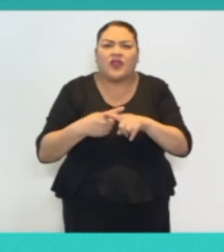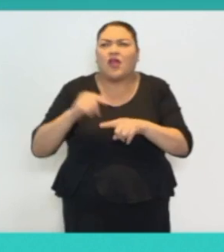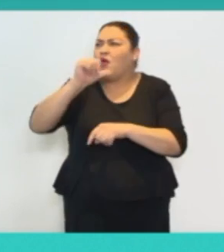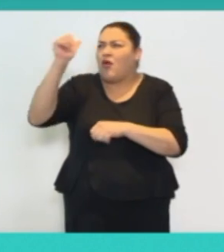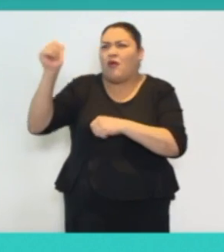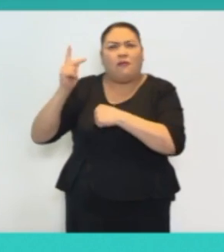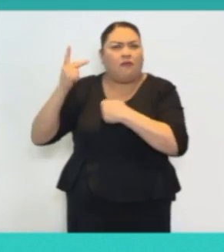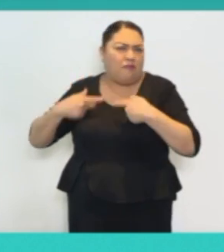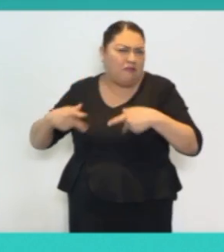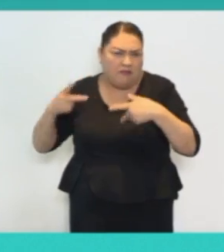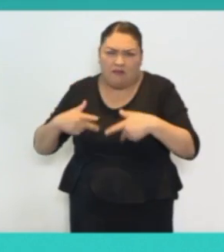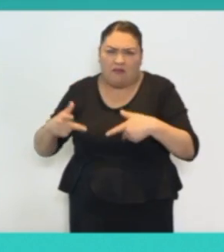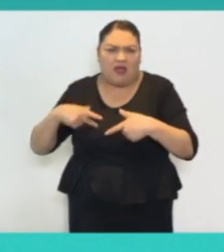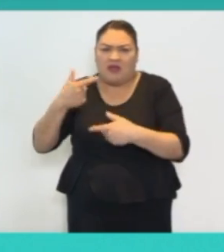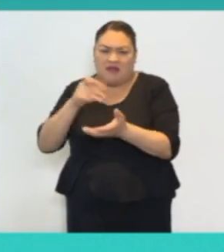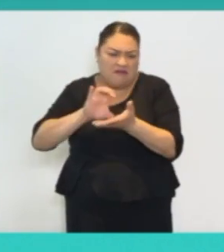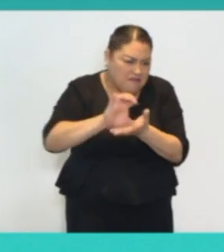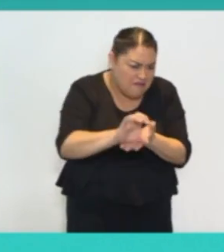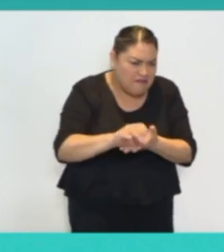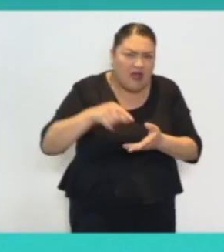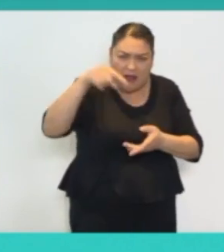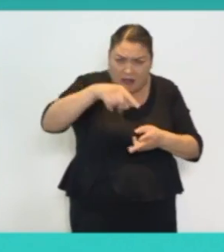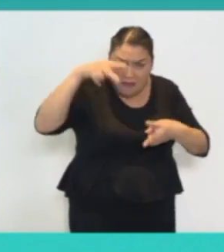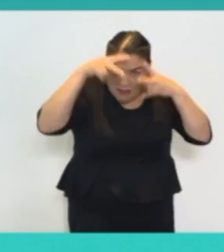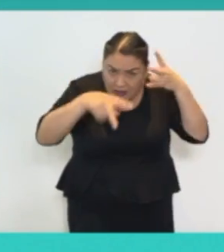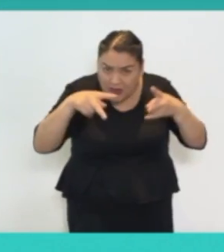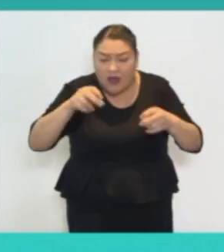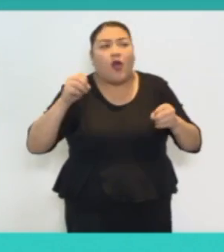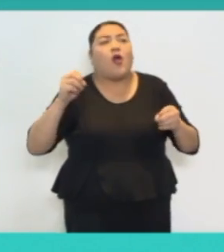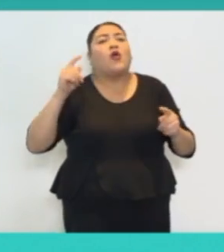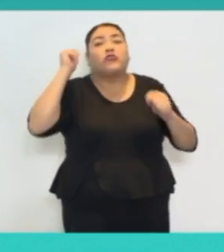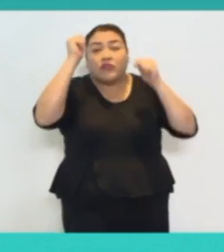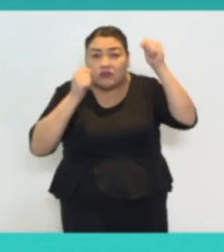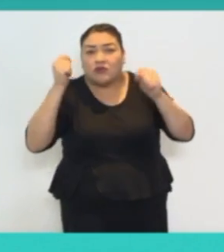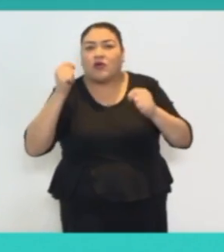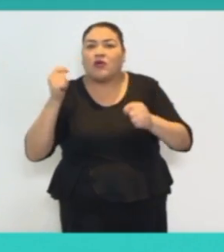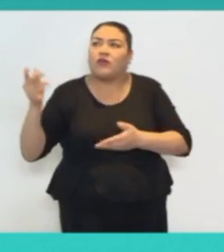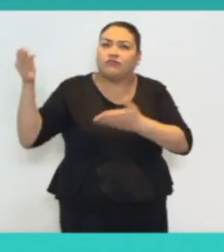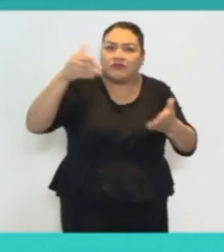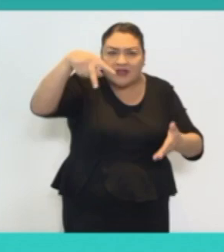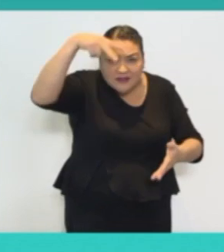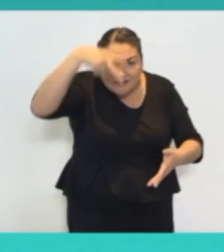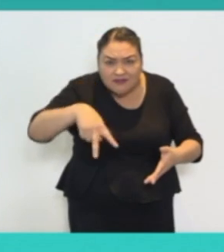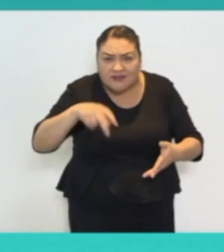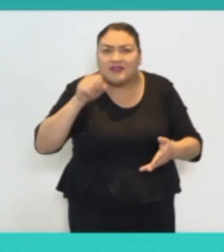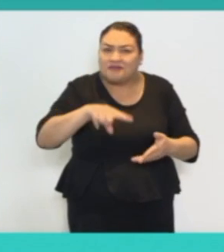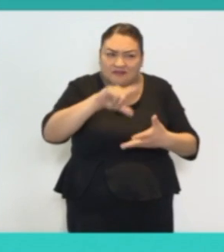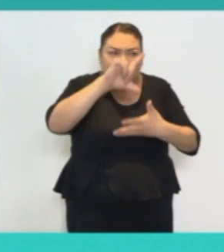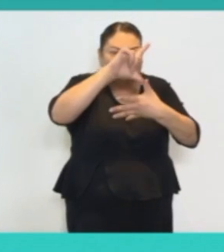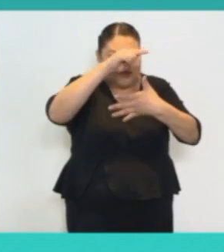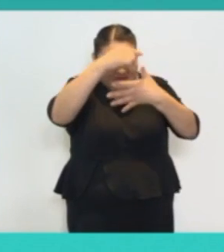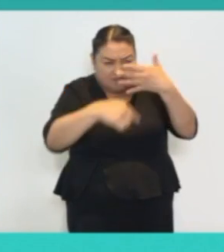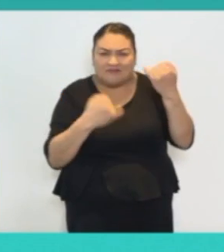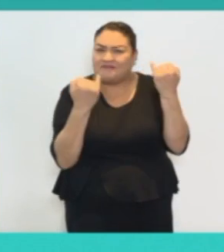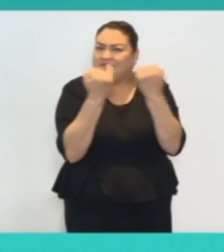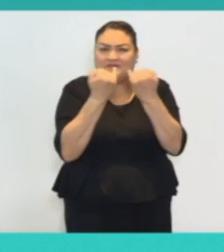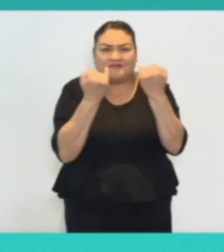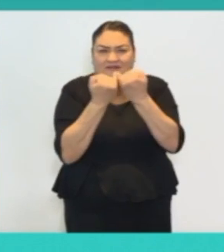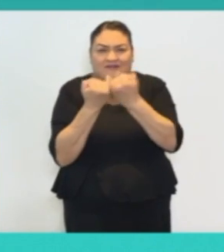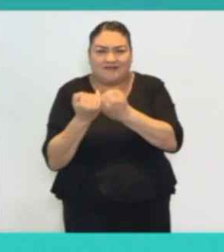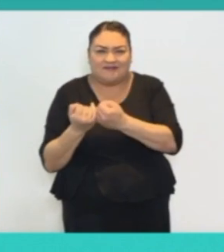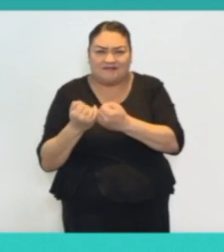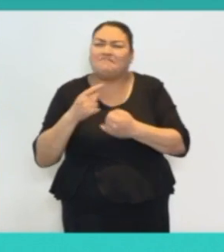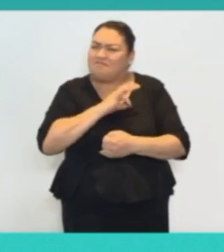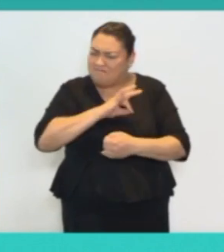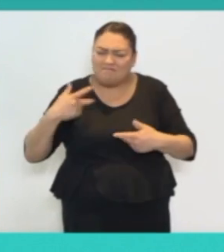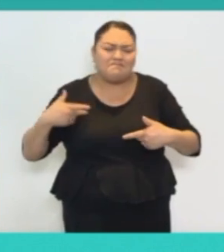los turistas, de los compradores, de los vendedores. Que México y los países de la América que aquí nos encontramos